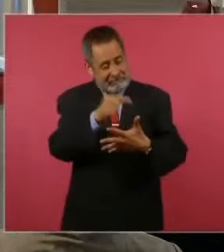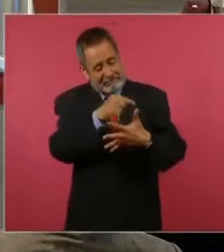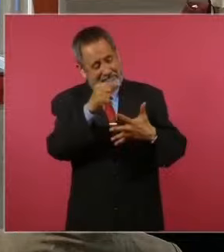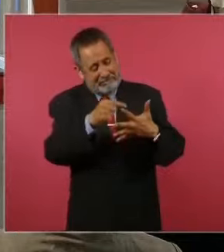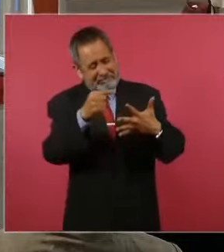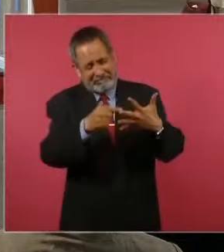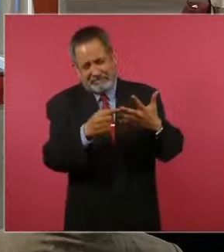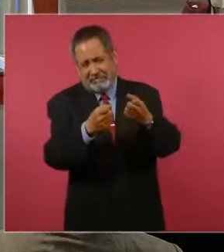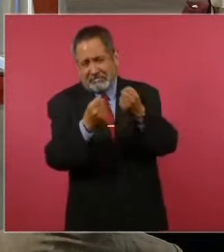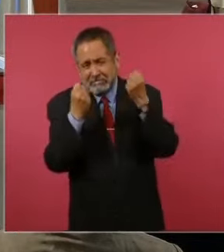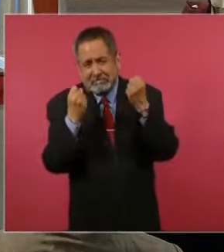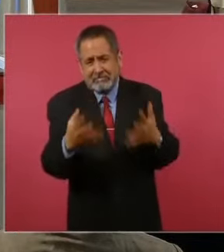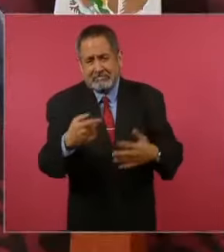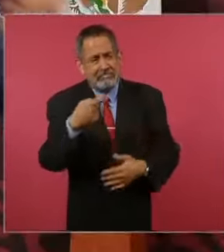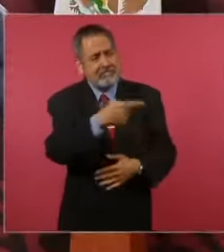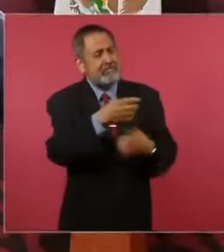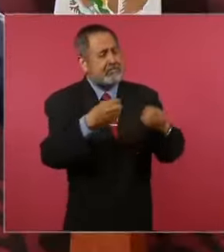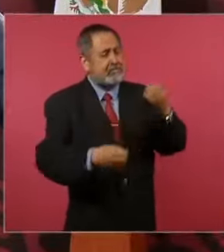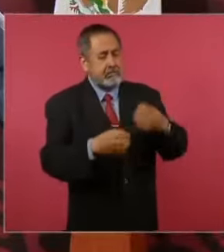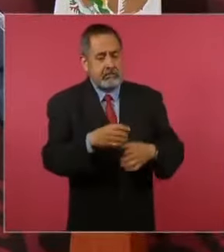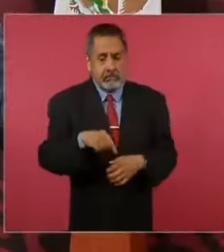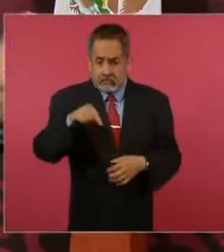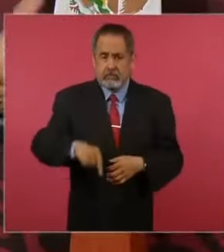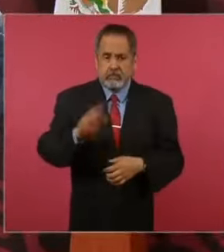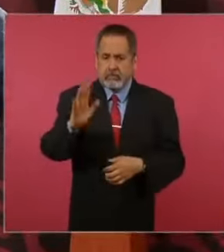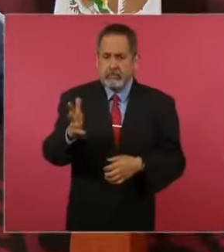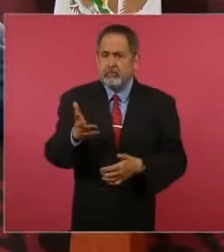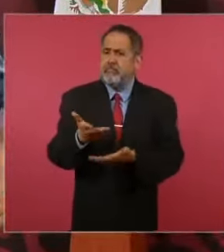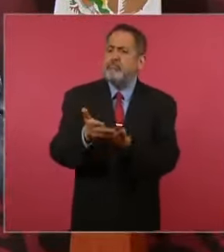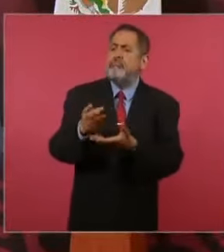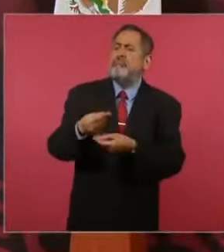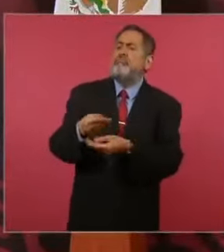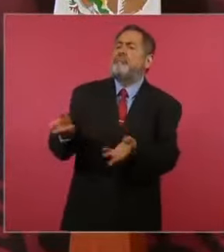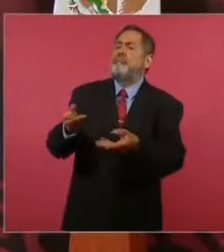recuento, bueno, hemos aquí compartido todo.